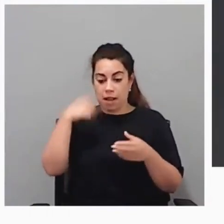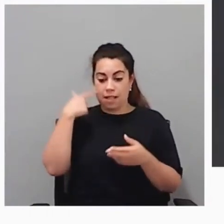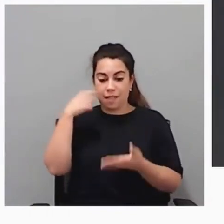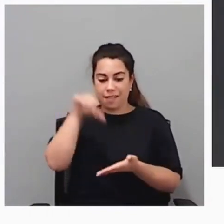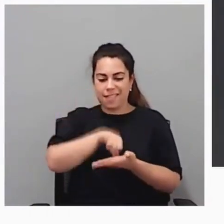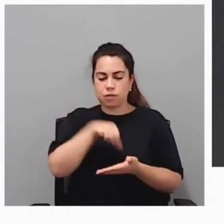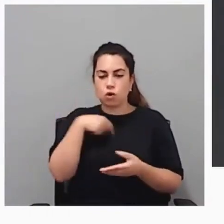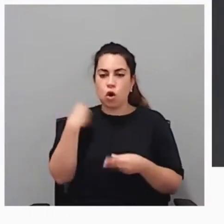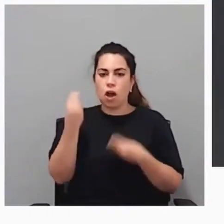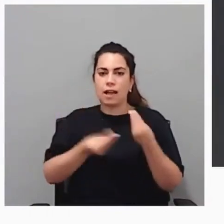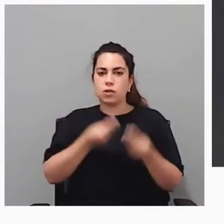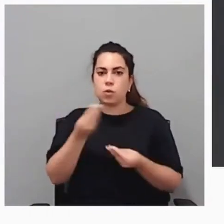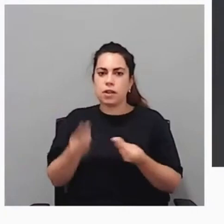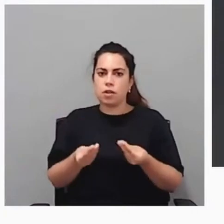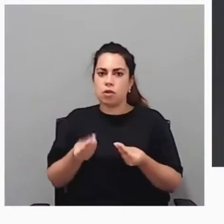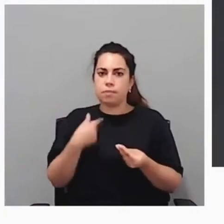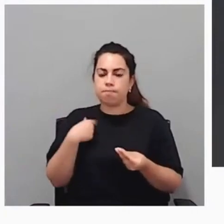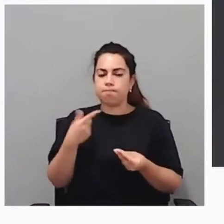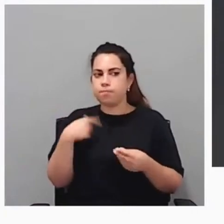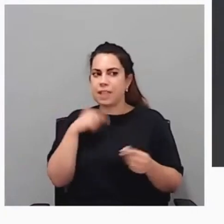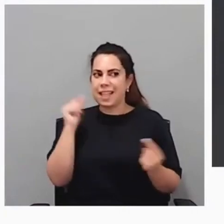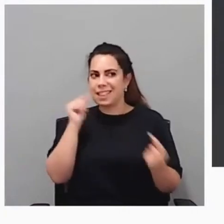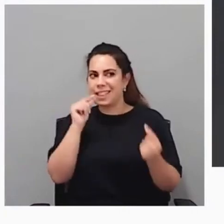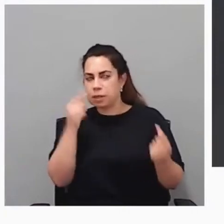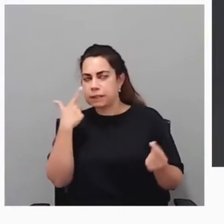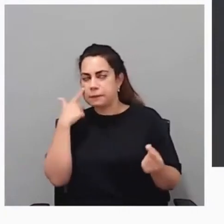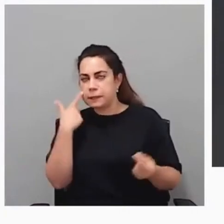debate si en ese centro poníamos la sociedad,